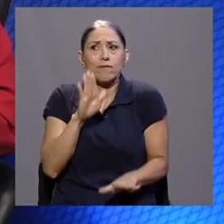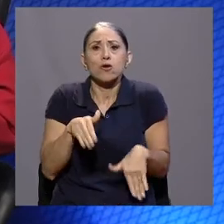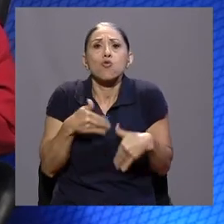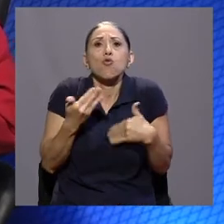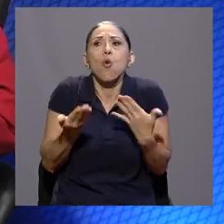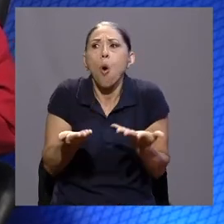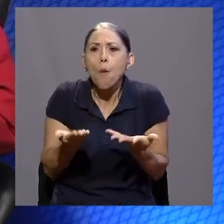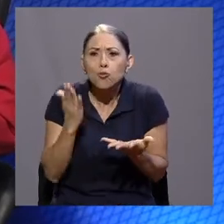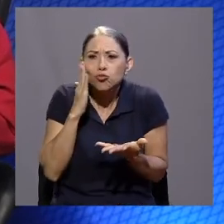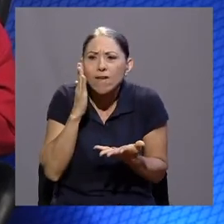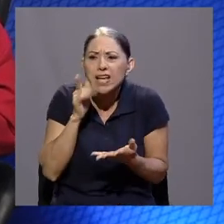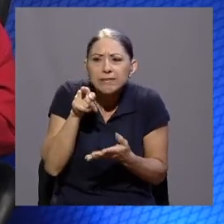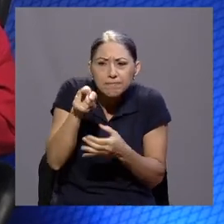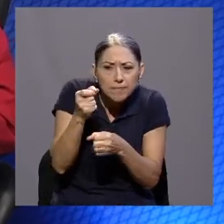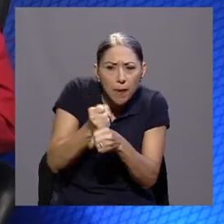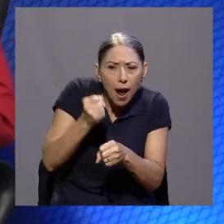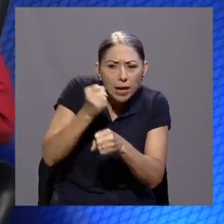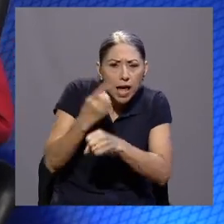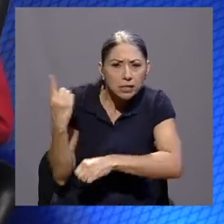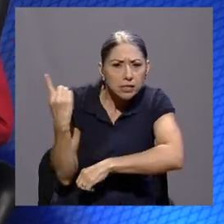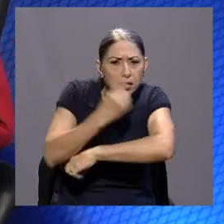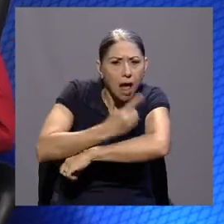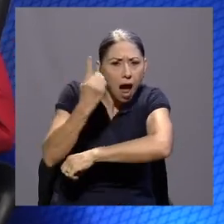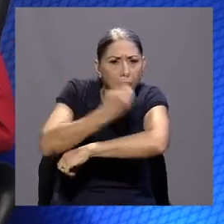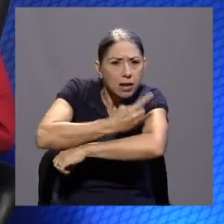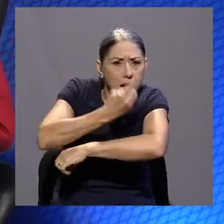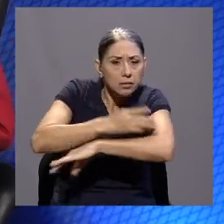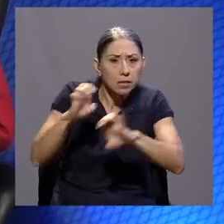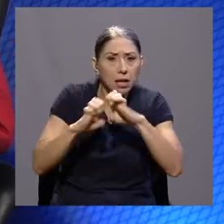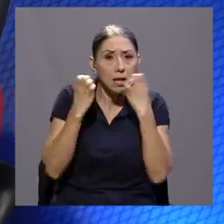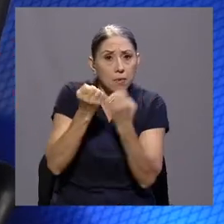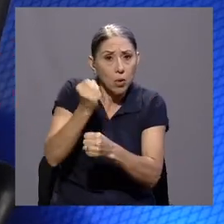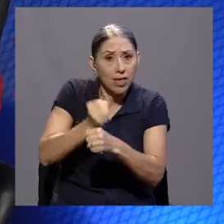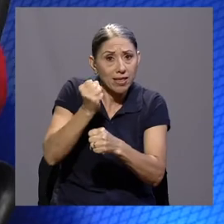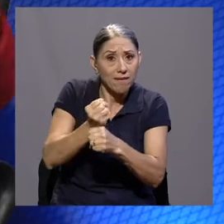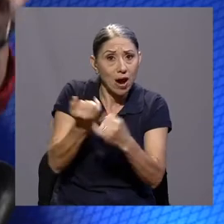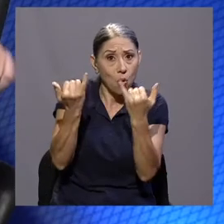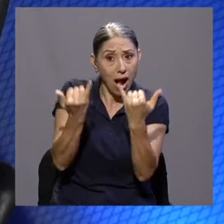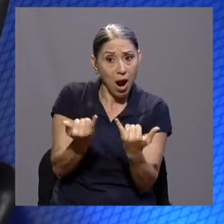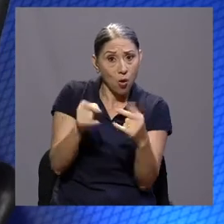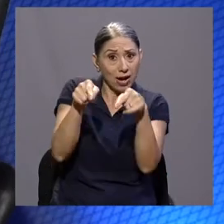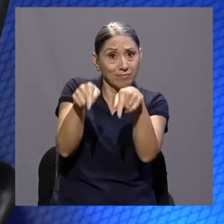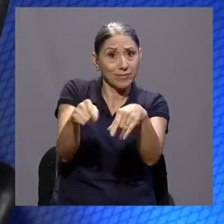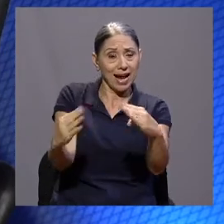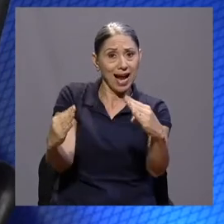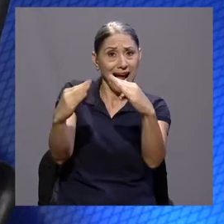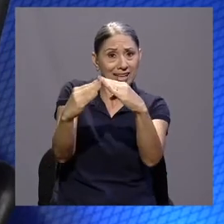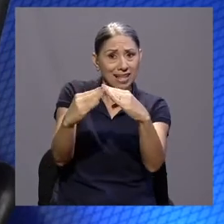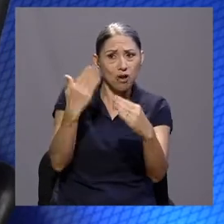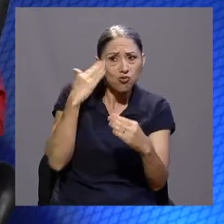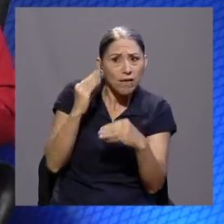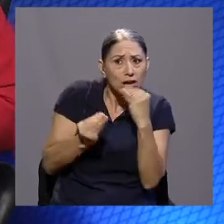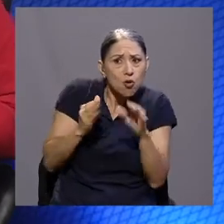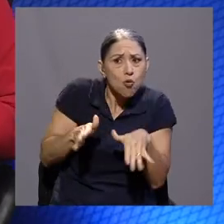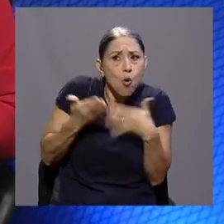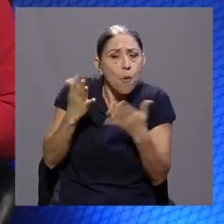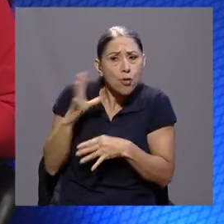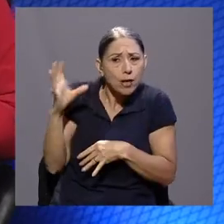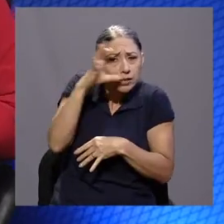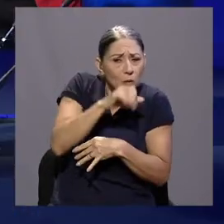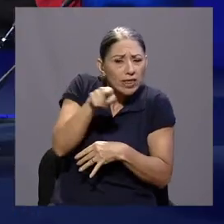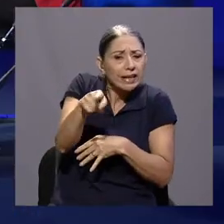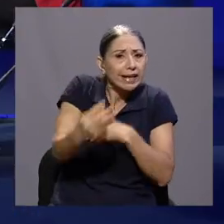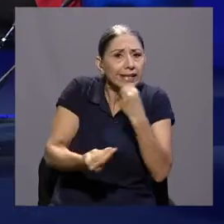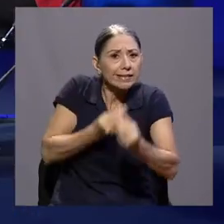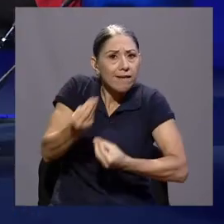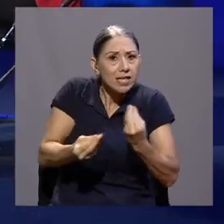rendimiento, los objetivos o las tareas diarias de su equipo de trabajo que ahora están en la casa, entonces ahí se complica un poquito más,